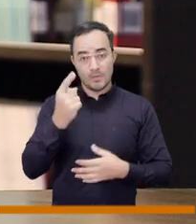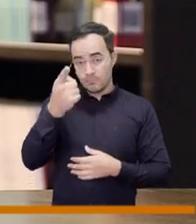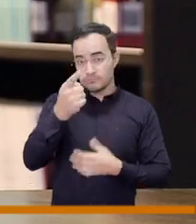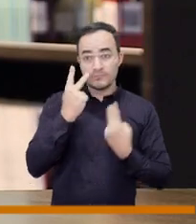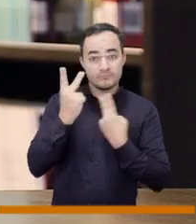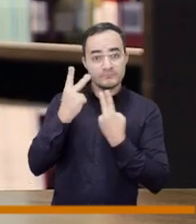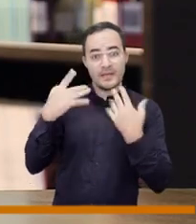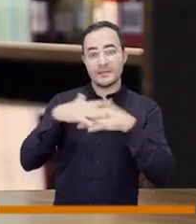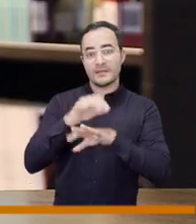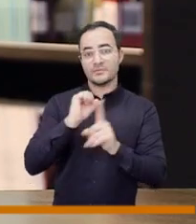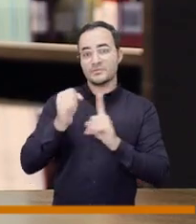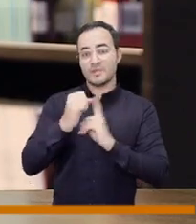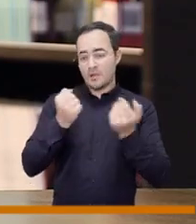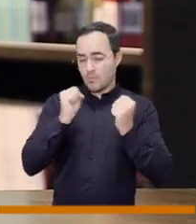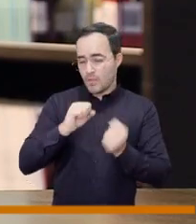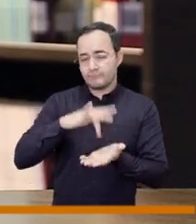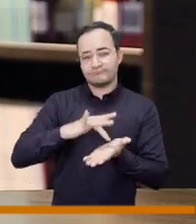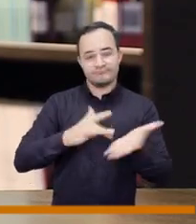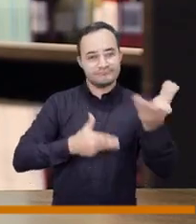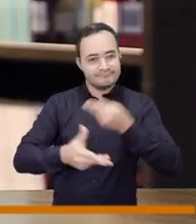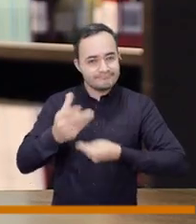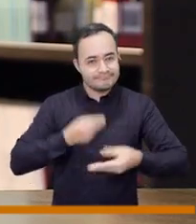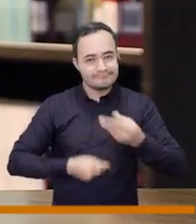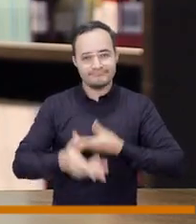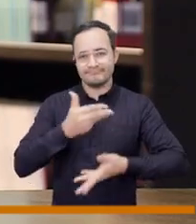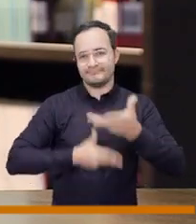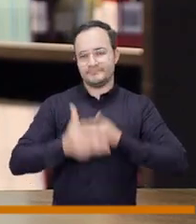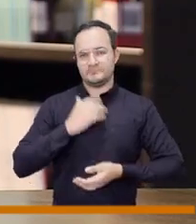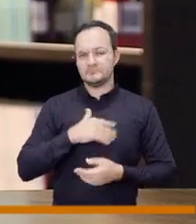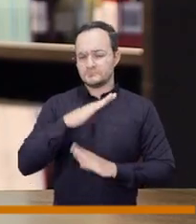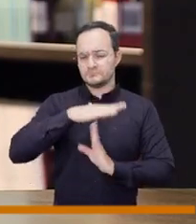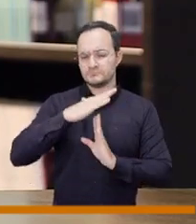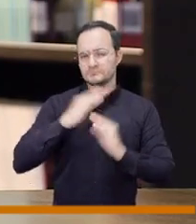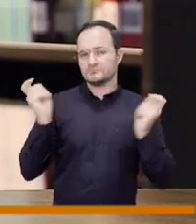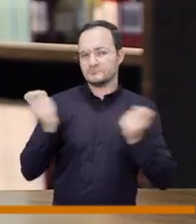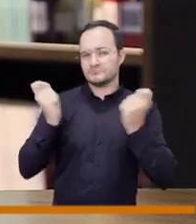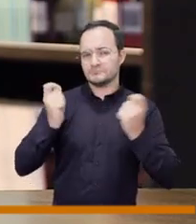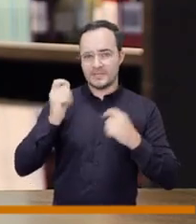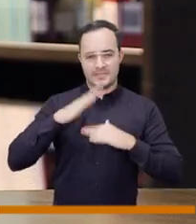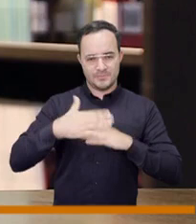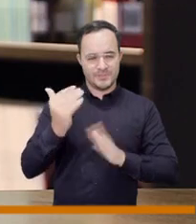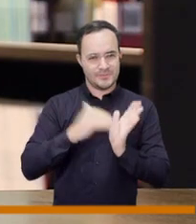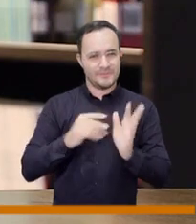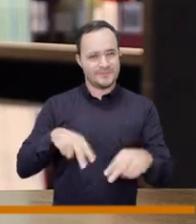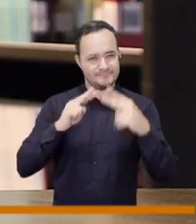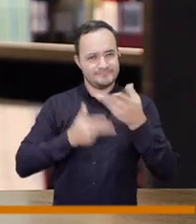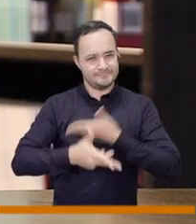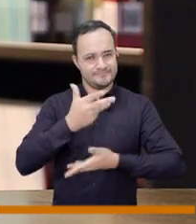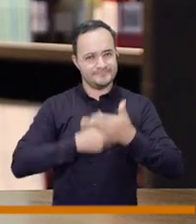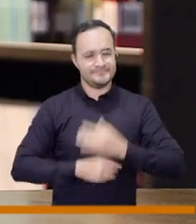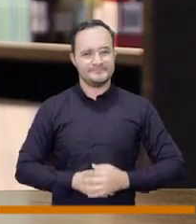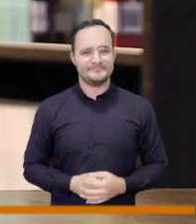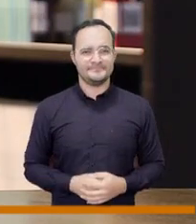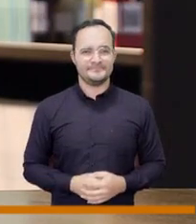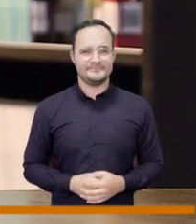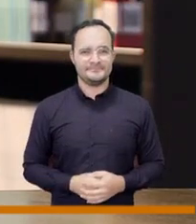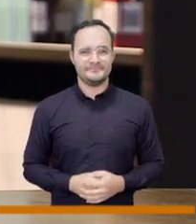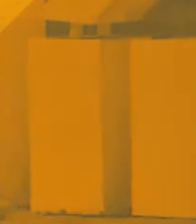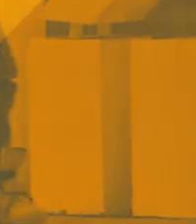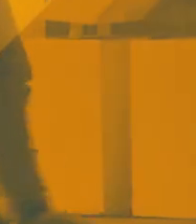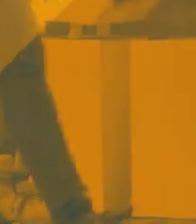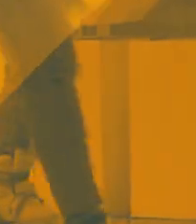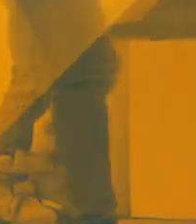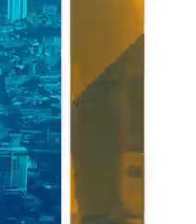síganos en las redes sociales para que participen con nosotros vamos a unos importantes mensajes y ya regresamos y